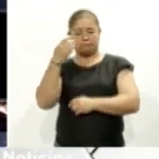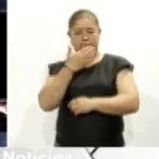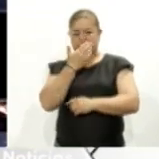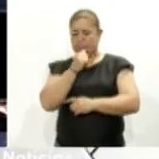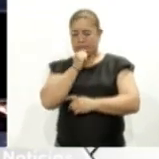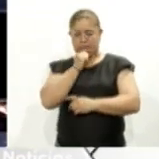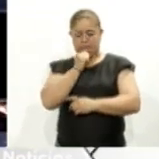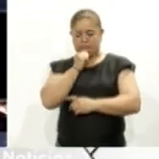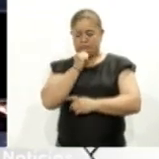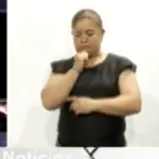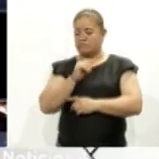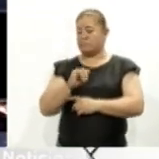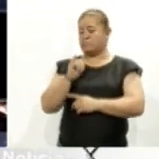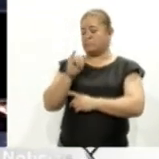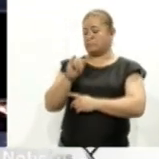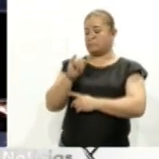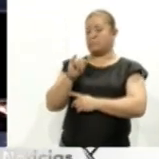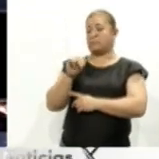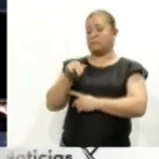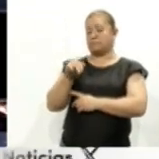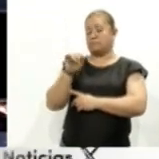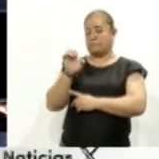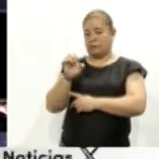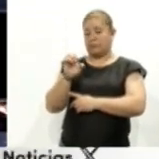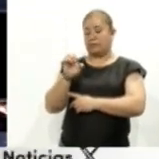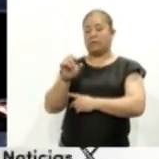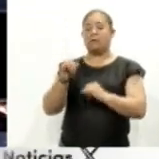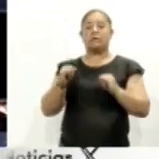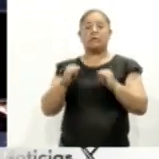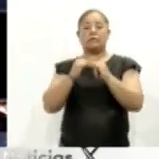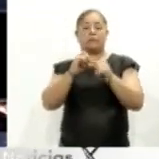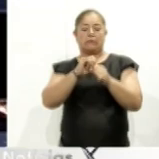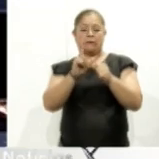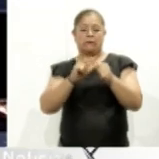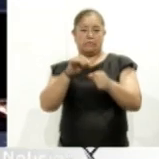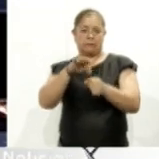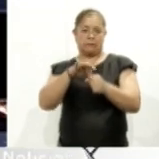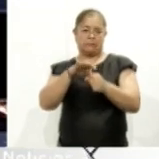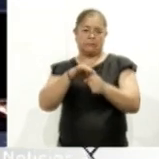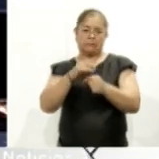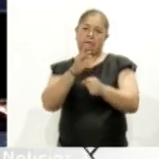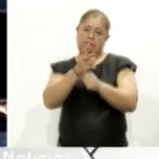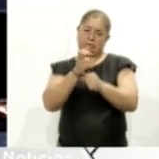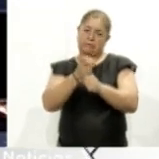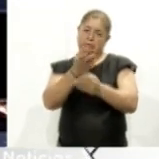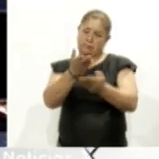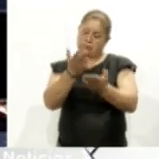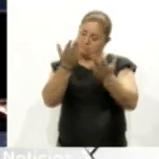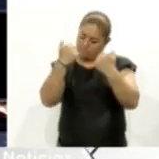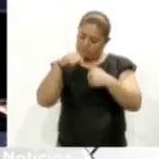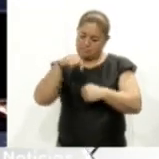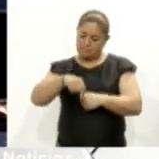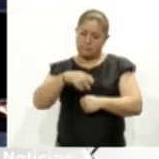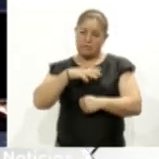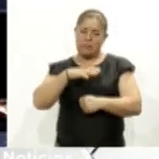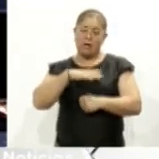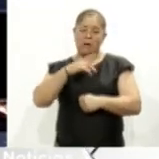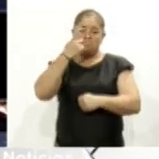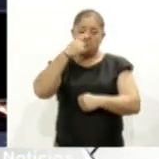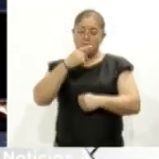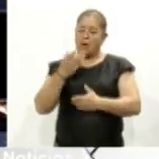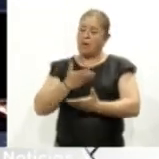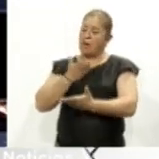por lo que el Instituto Nacional Electoral pues hace una atenta invitación a todos aquellos que realizaron algún trámite para que acudan